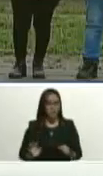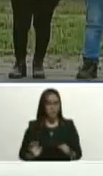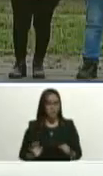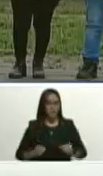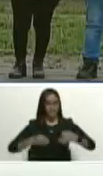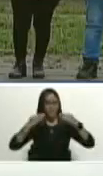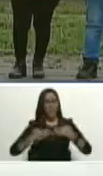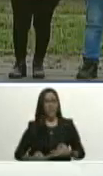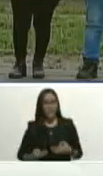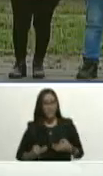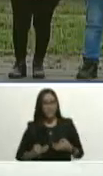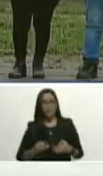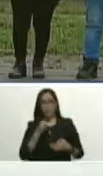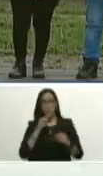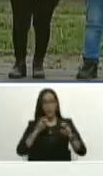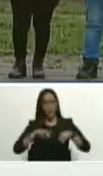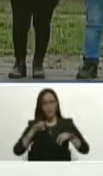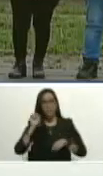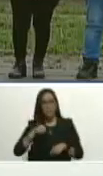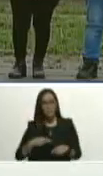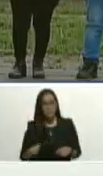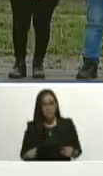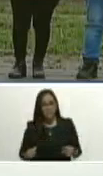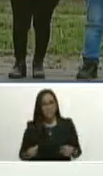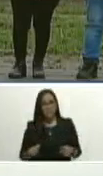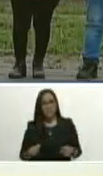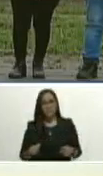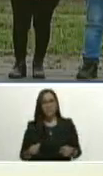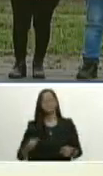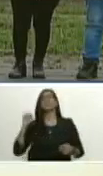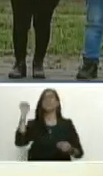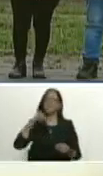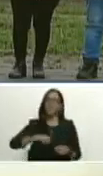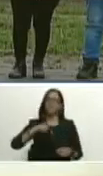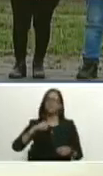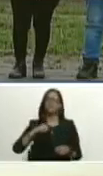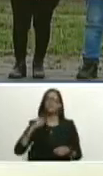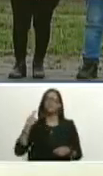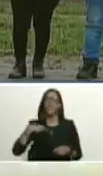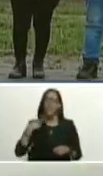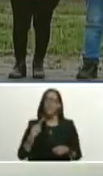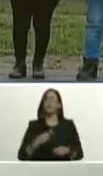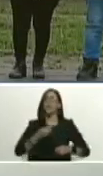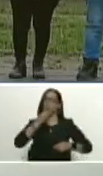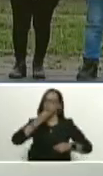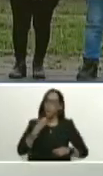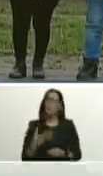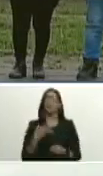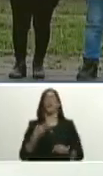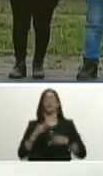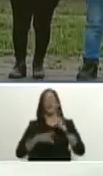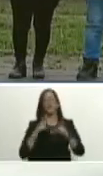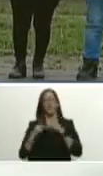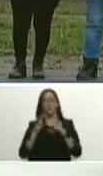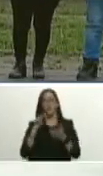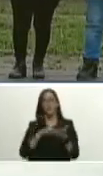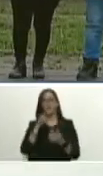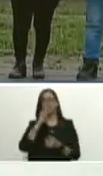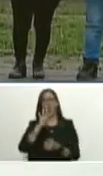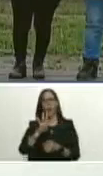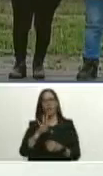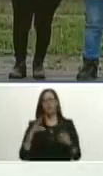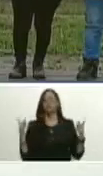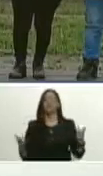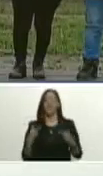garantizamos buena cosecha para el 2024 si viene una gran cosecha del 2024 de